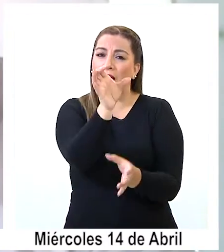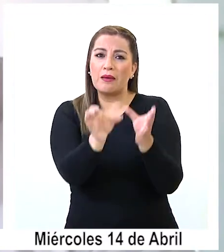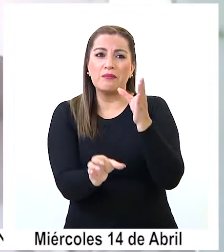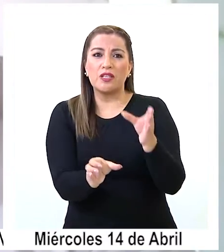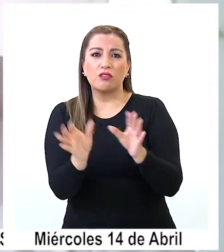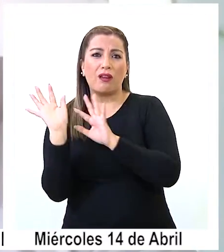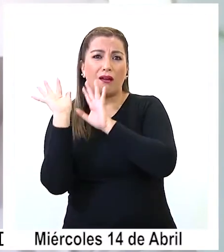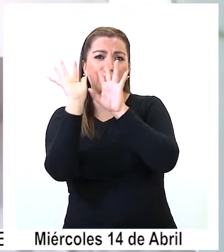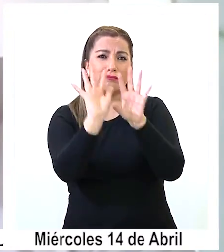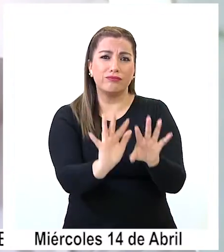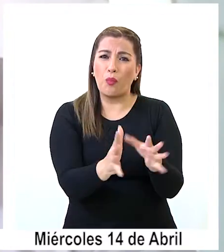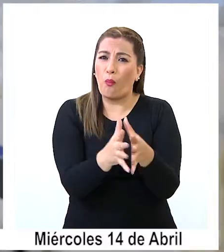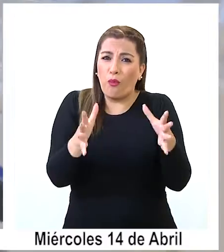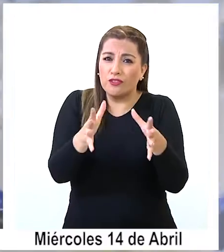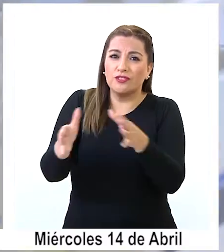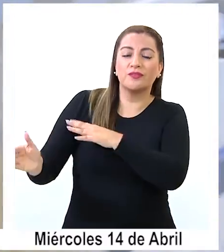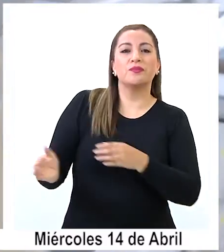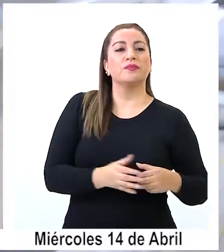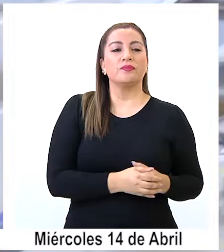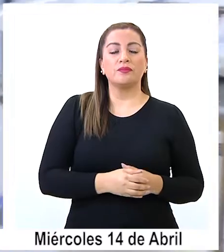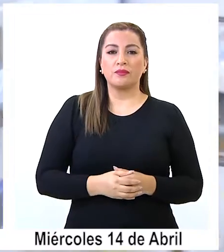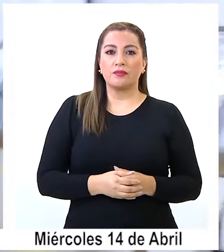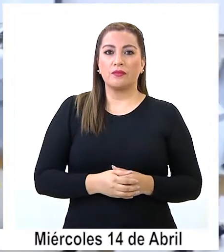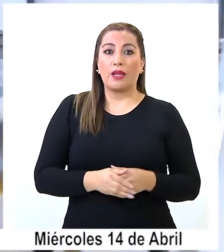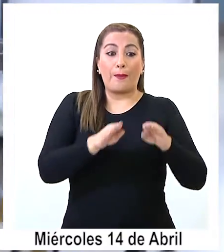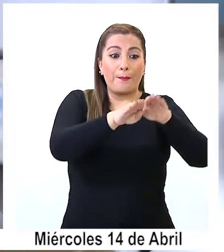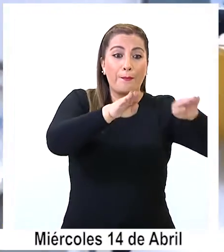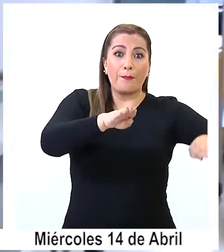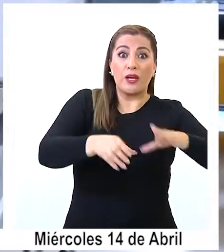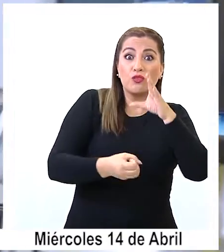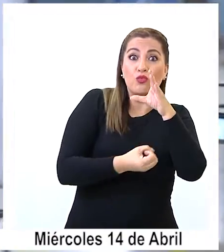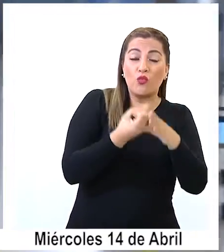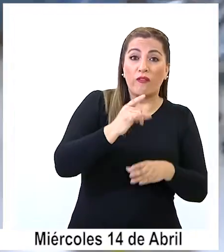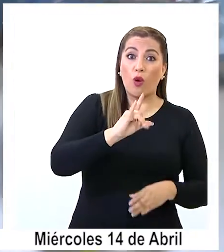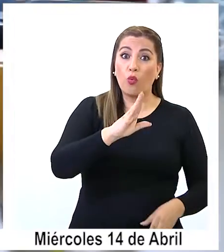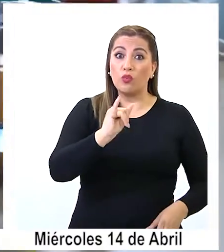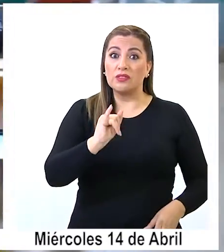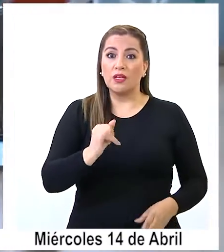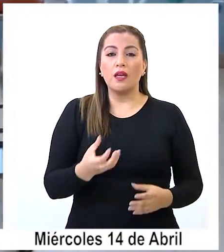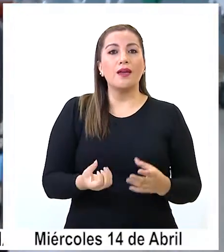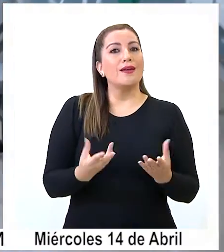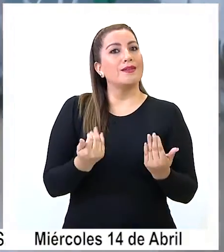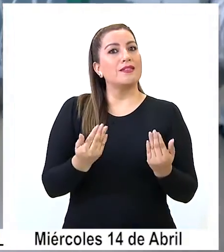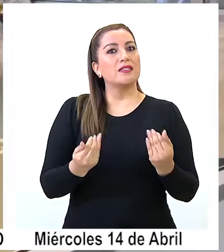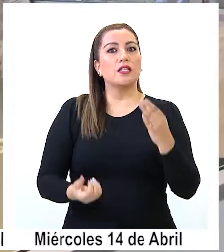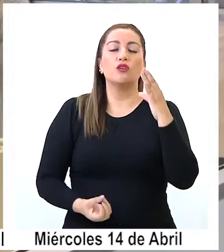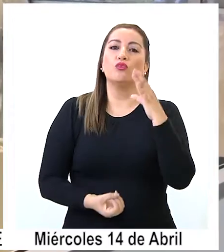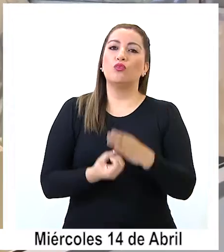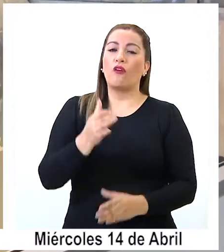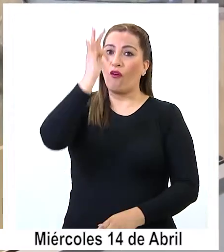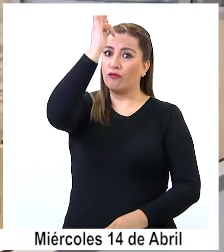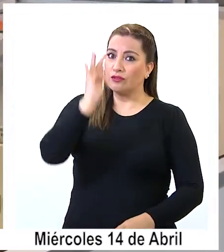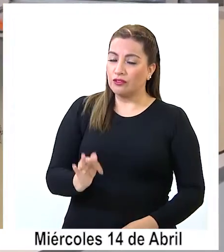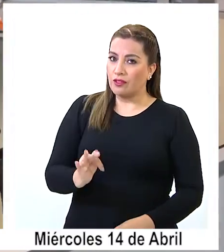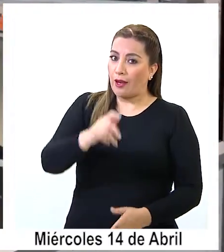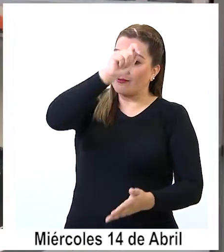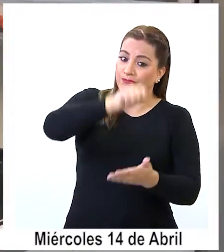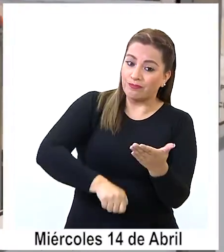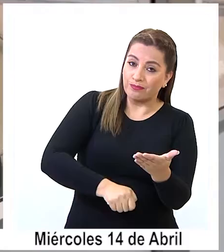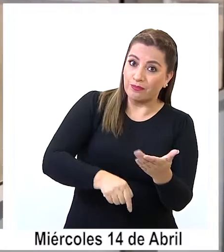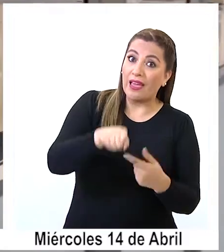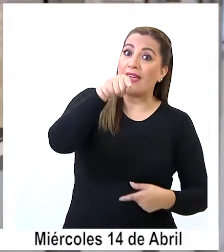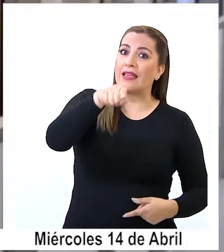gente que está llegando es impresionante. Para abrir más camas críticas, es necesario contratar un nuevo personal, agregó el dirigente.